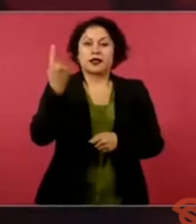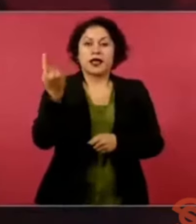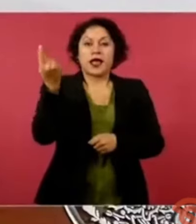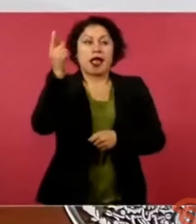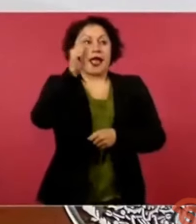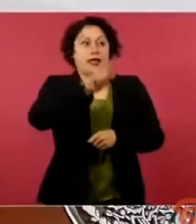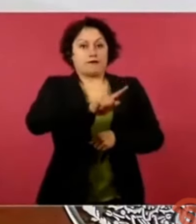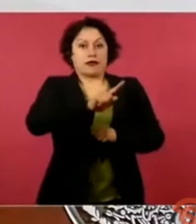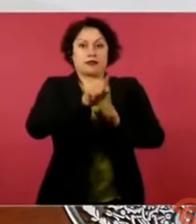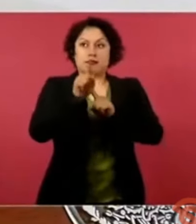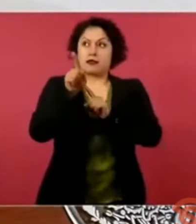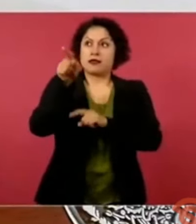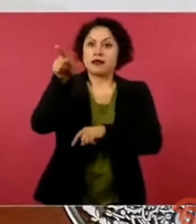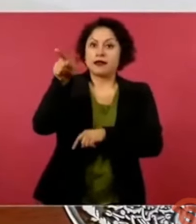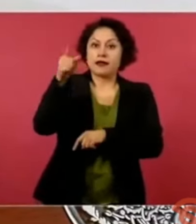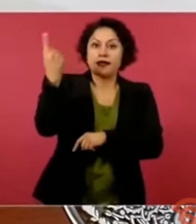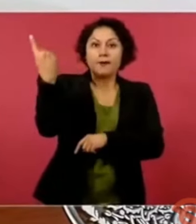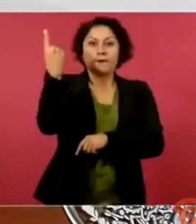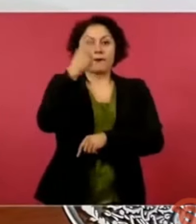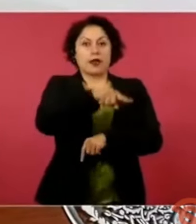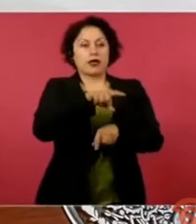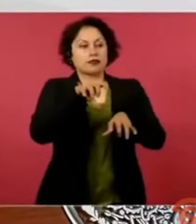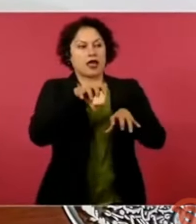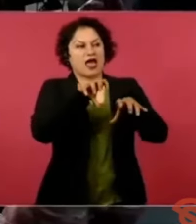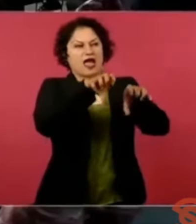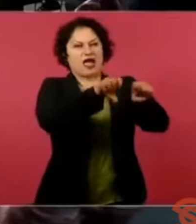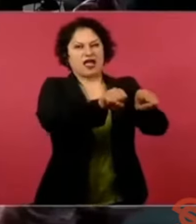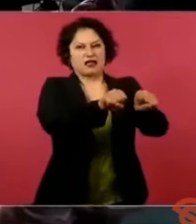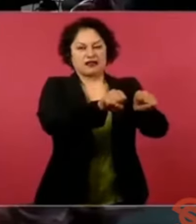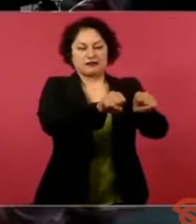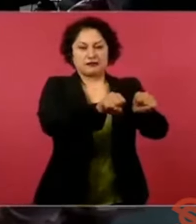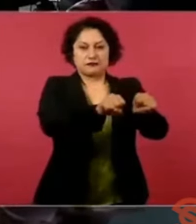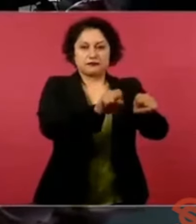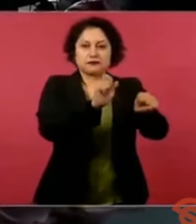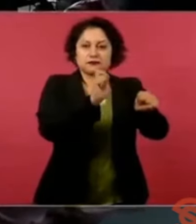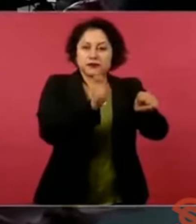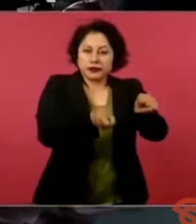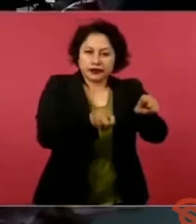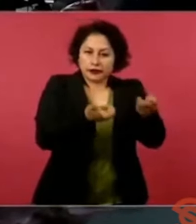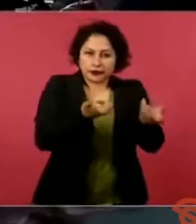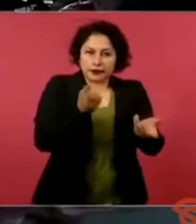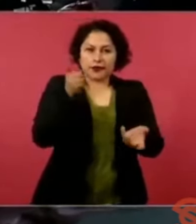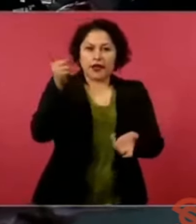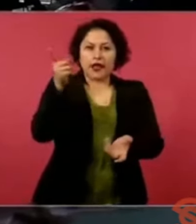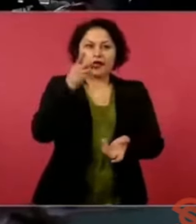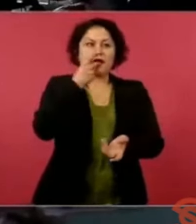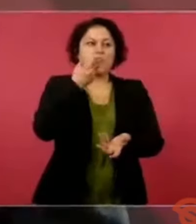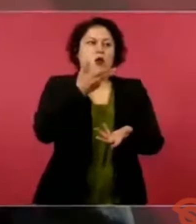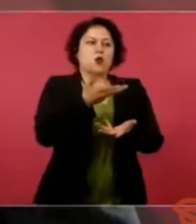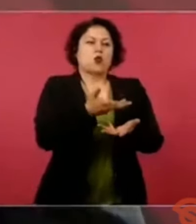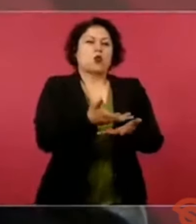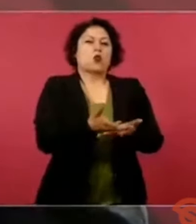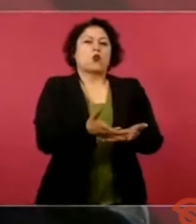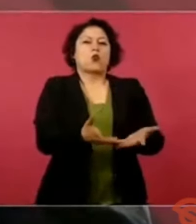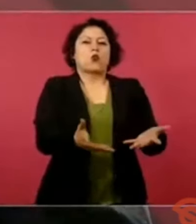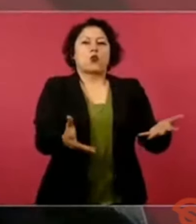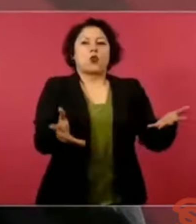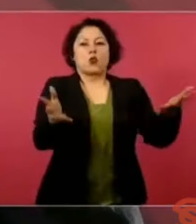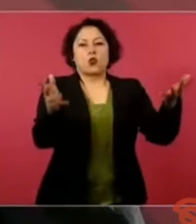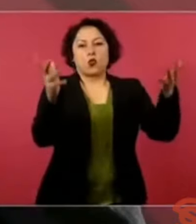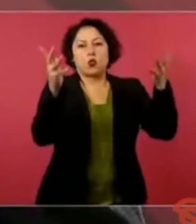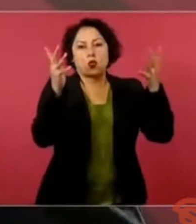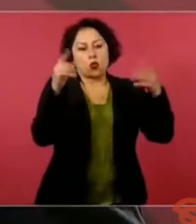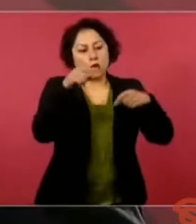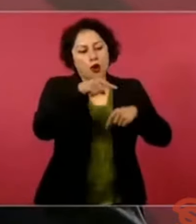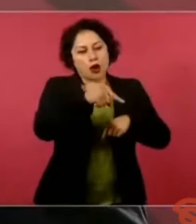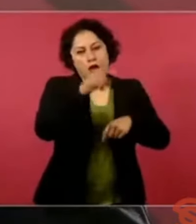la grandeza cultural